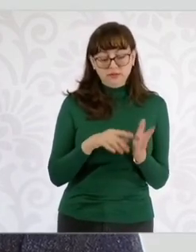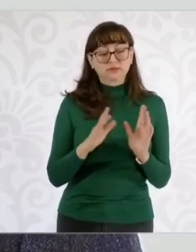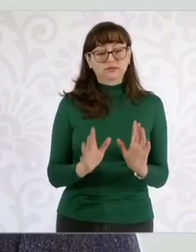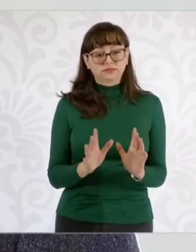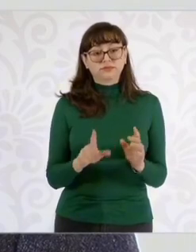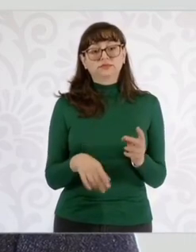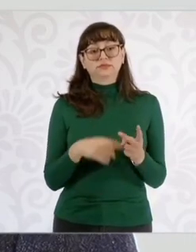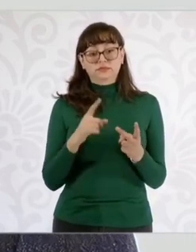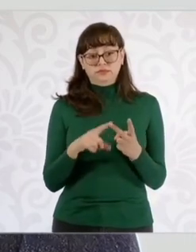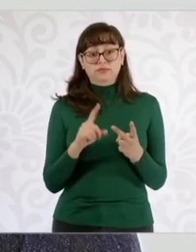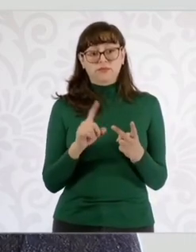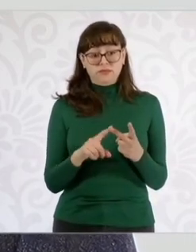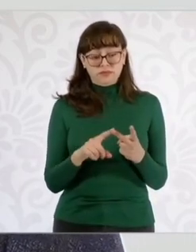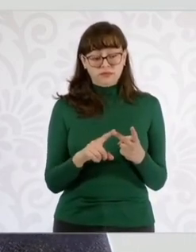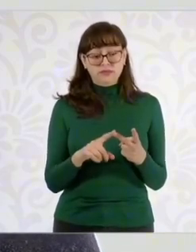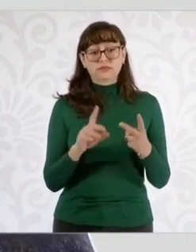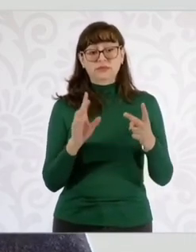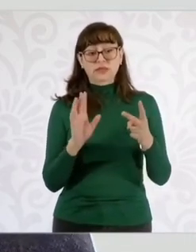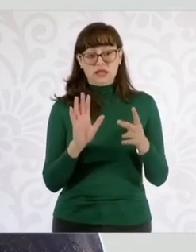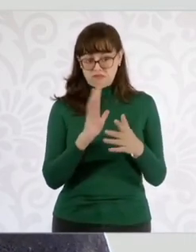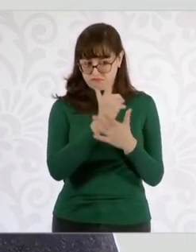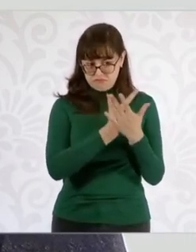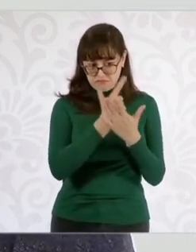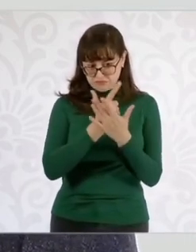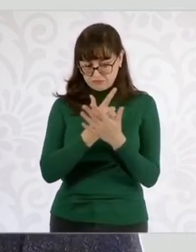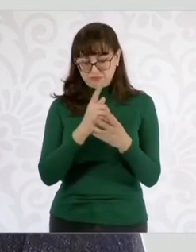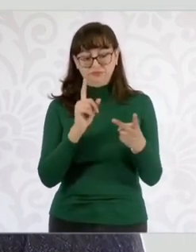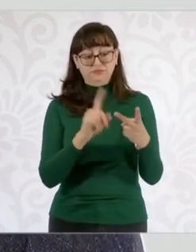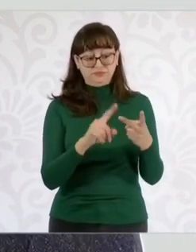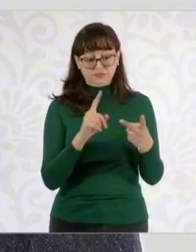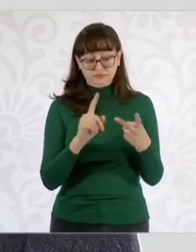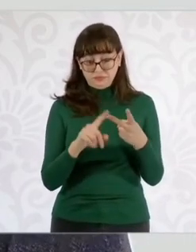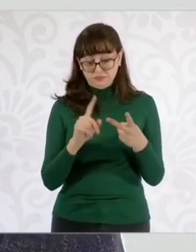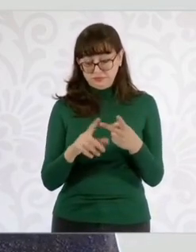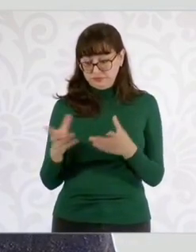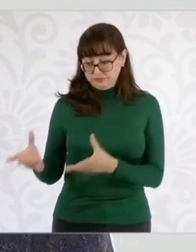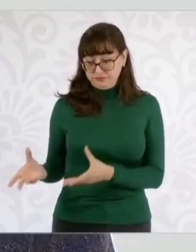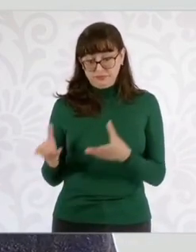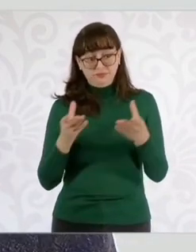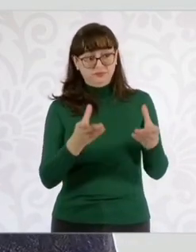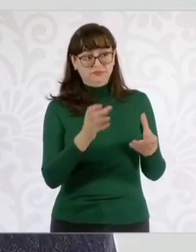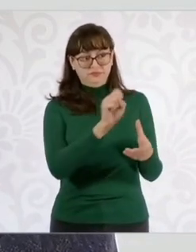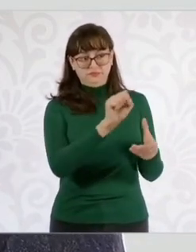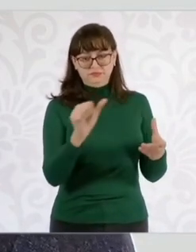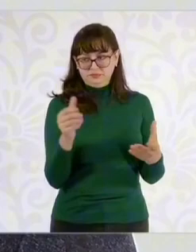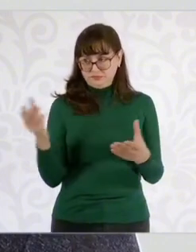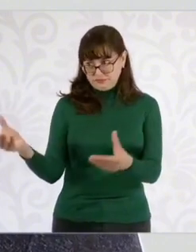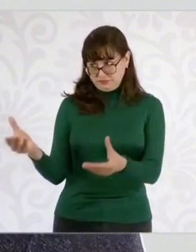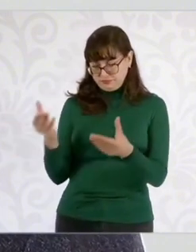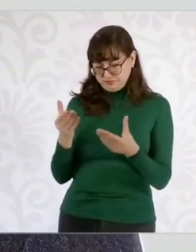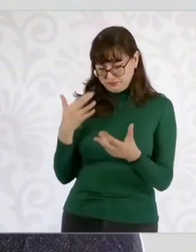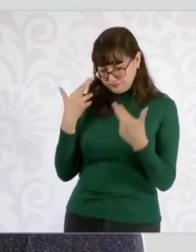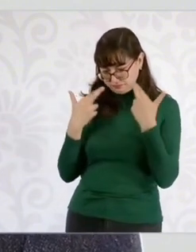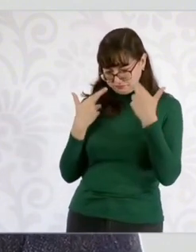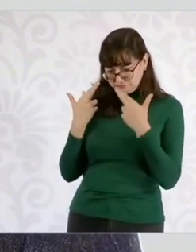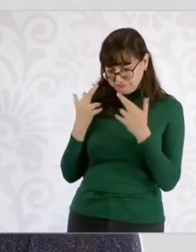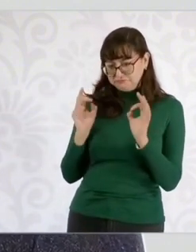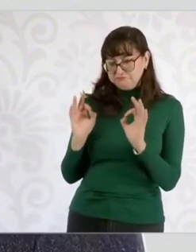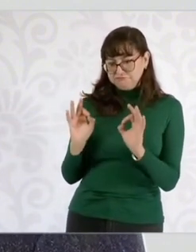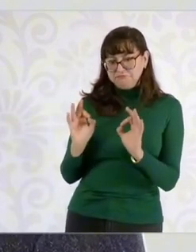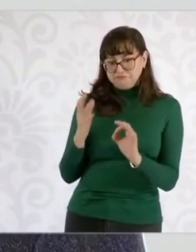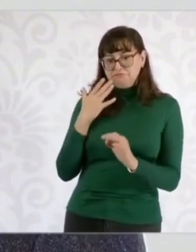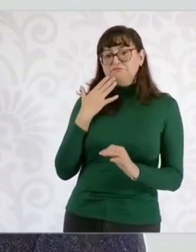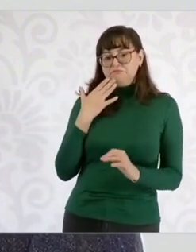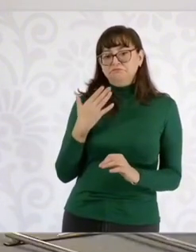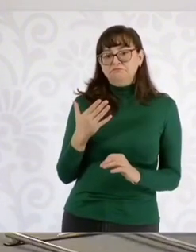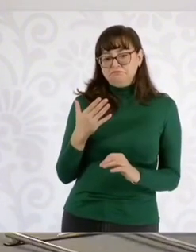En segundo lugar, la Secretaría de Salud hace la validación de esas necesidades, es decir, valida lo que envían las instituciones en tres